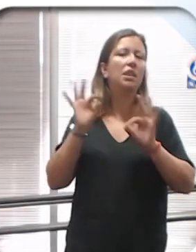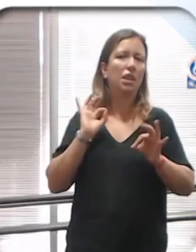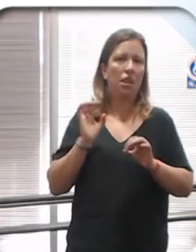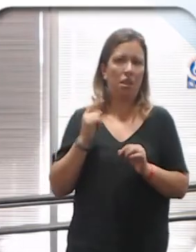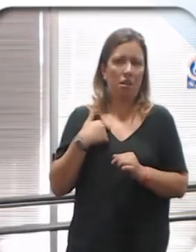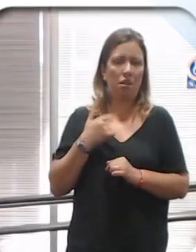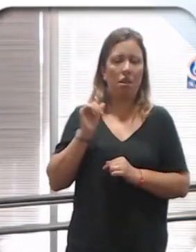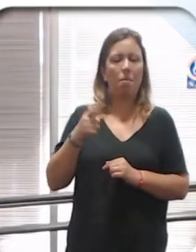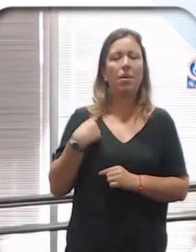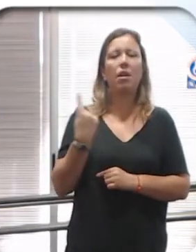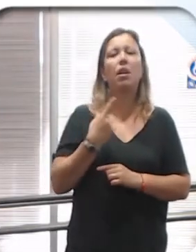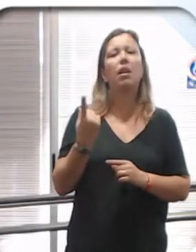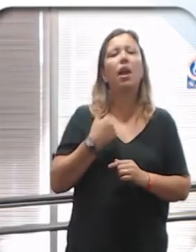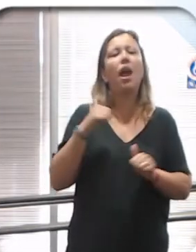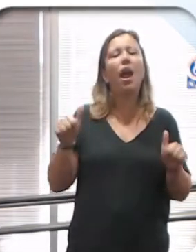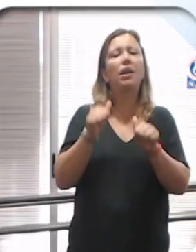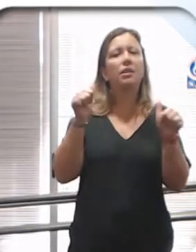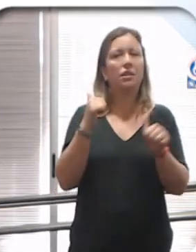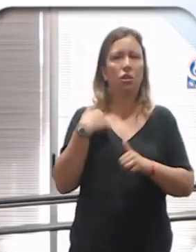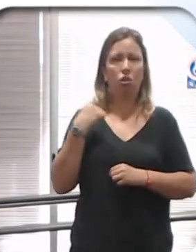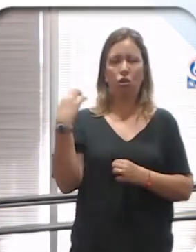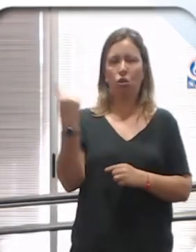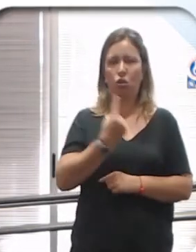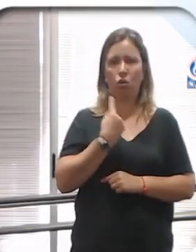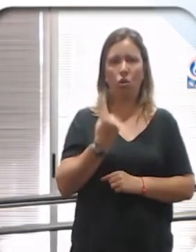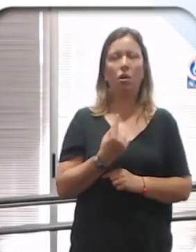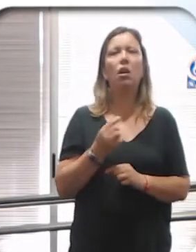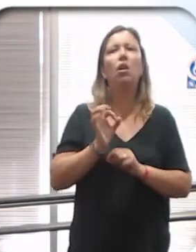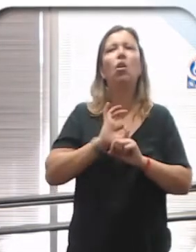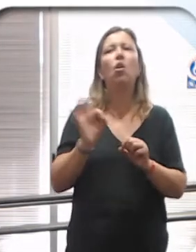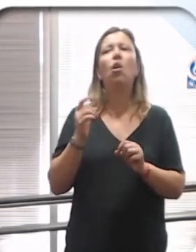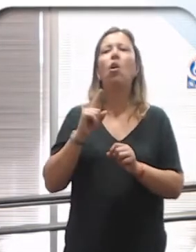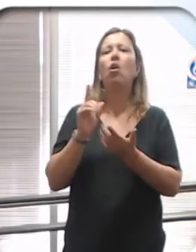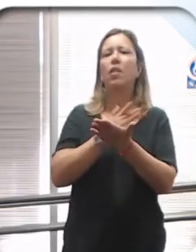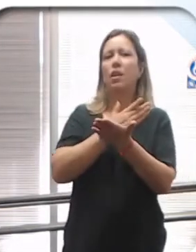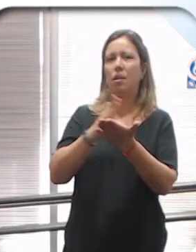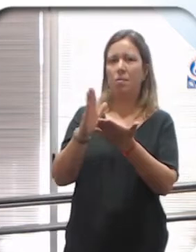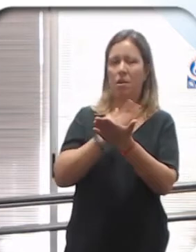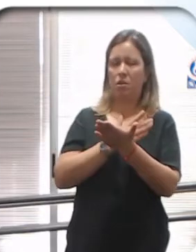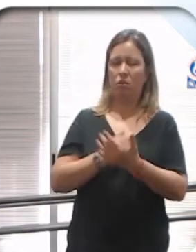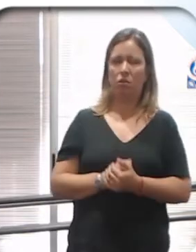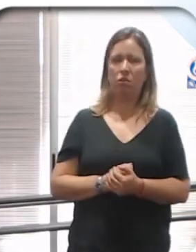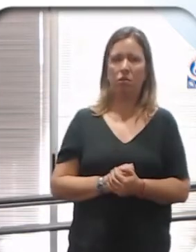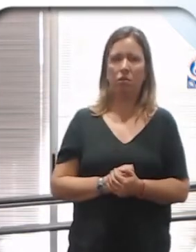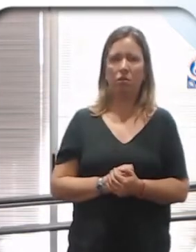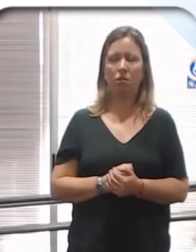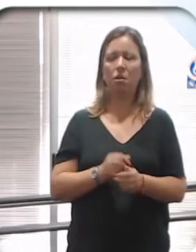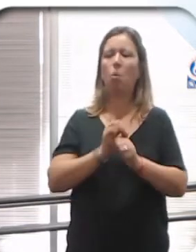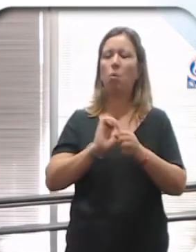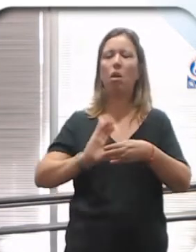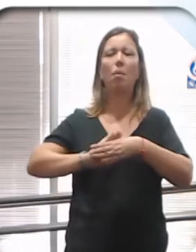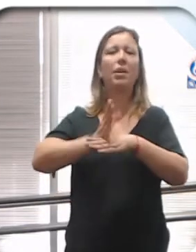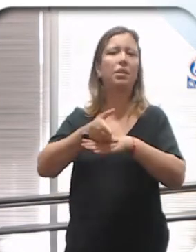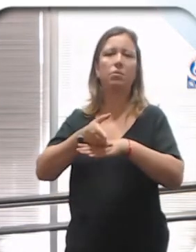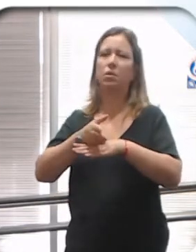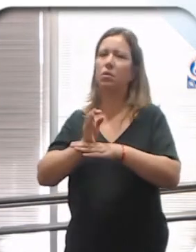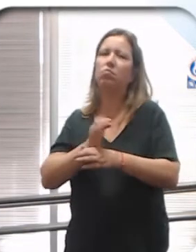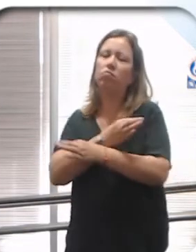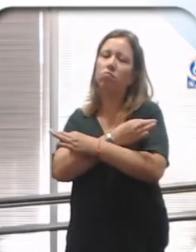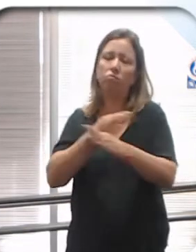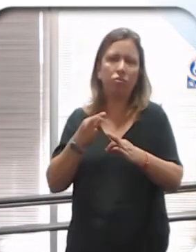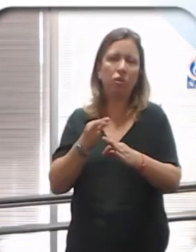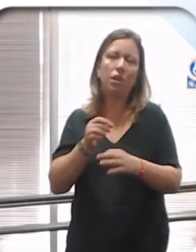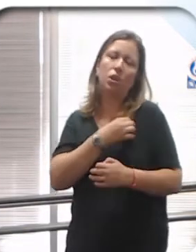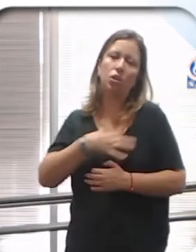decisiones y la independencia de las personas, la no discriminación, la participación e inclusión plena y